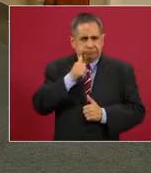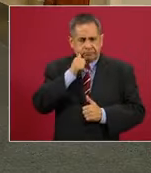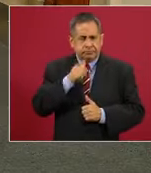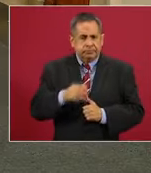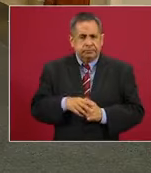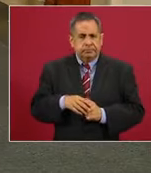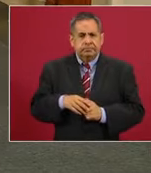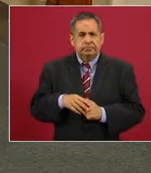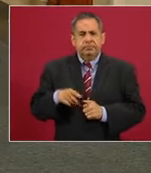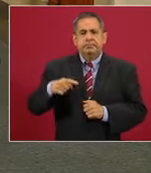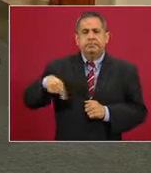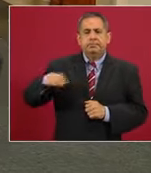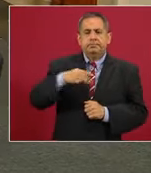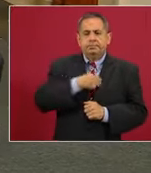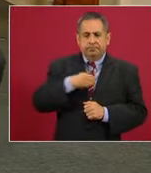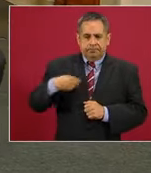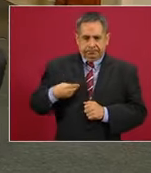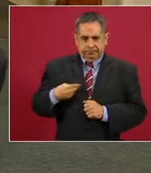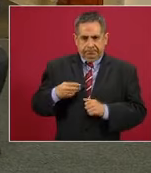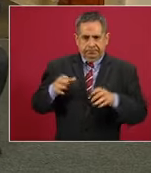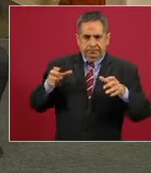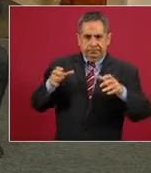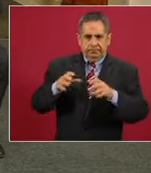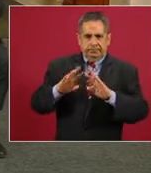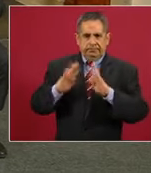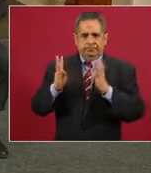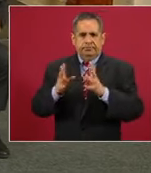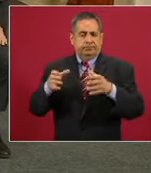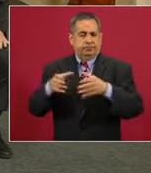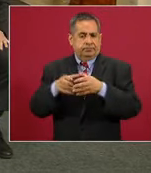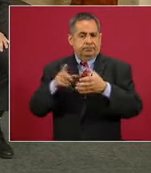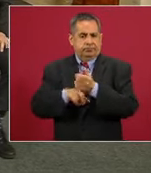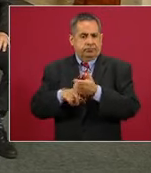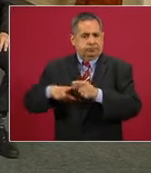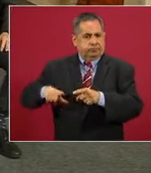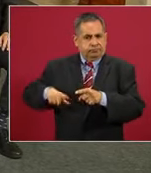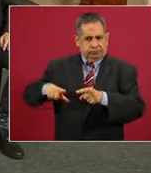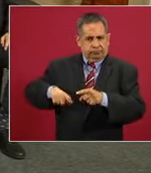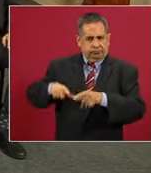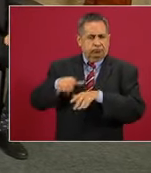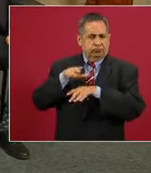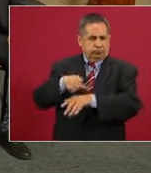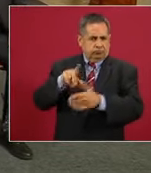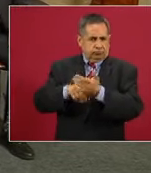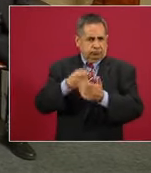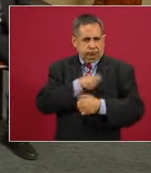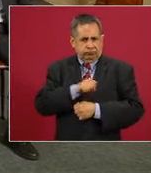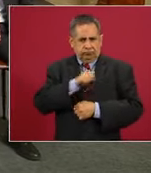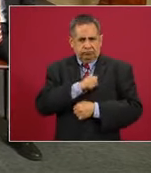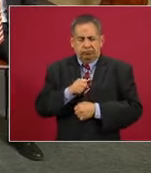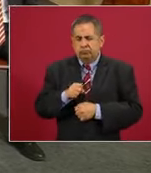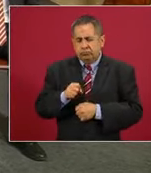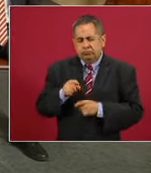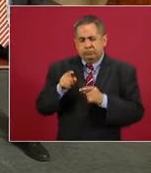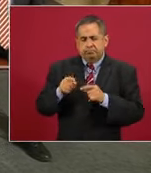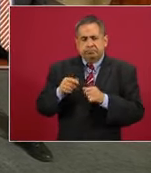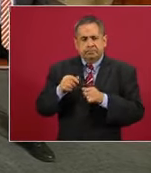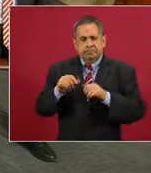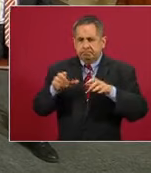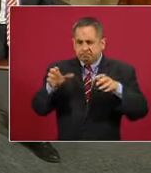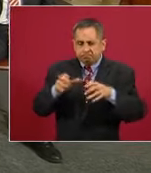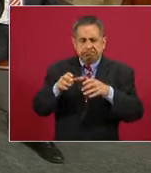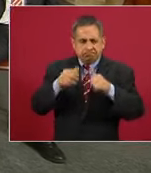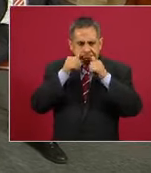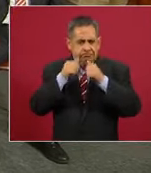todos los integrantes del gobierno que tienen que ver con la salud y en particular con la